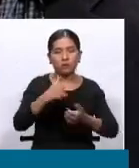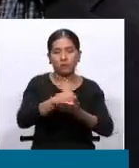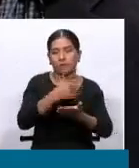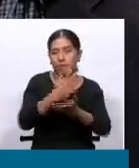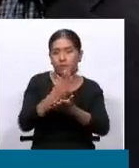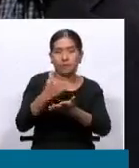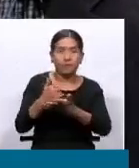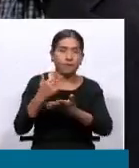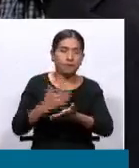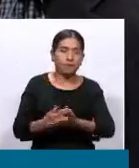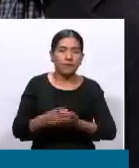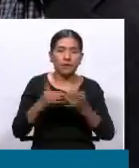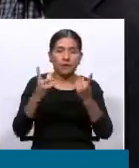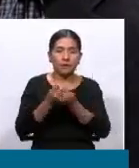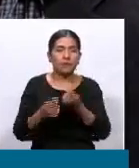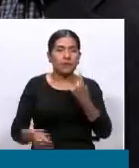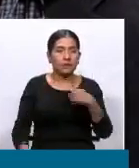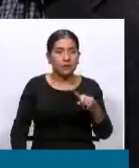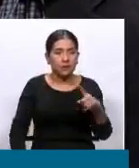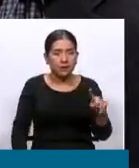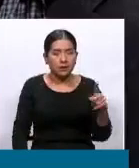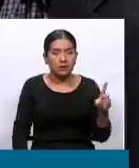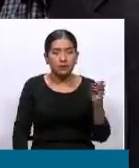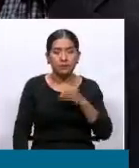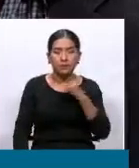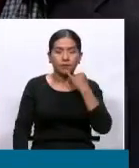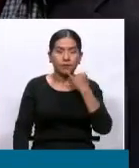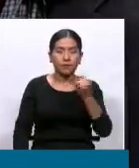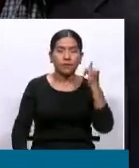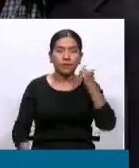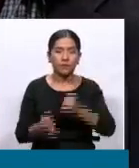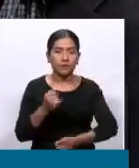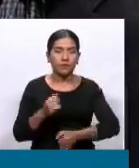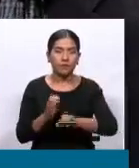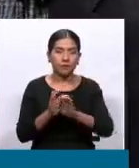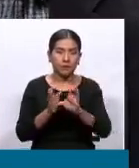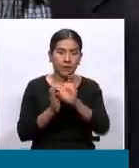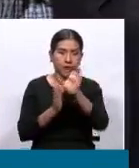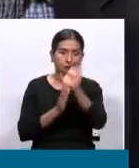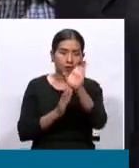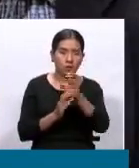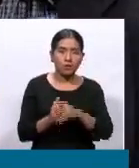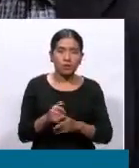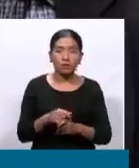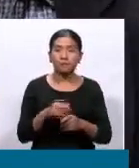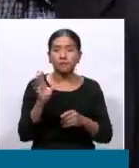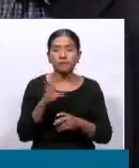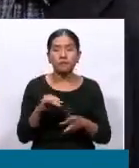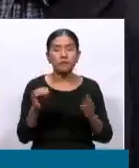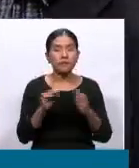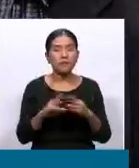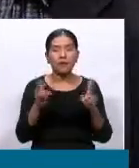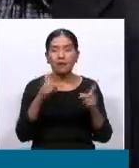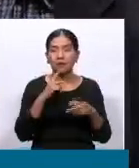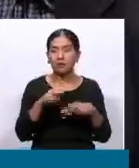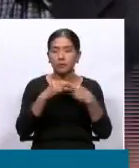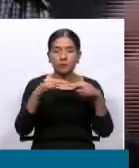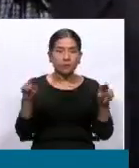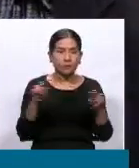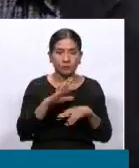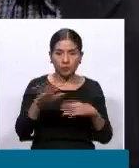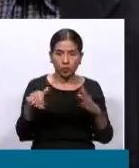departamentos mediante los datos del último censo. Y a nivel de